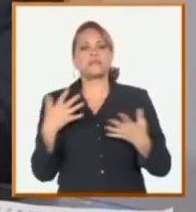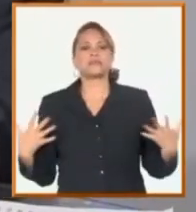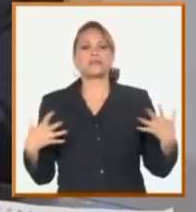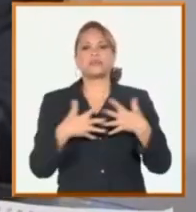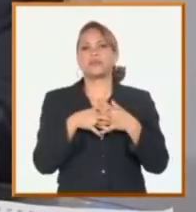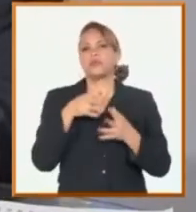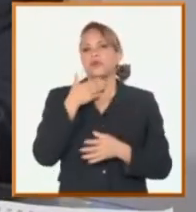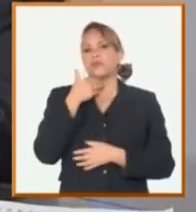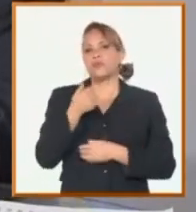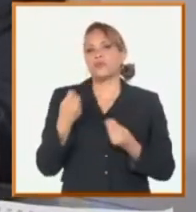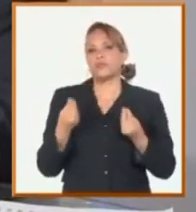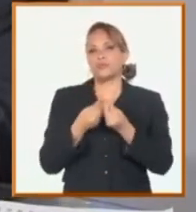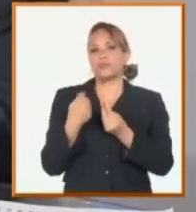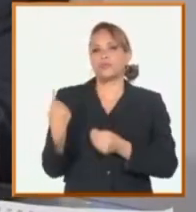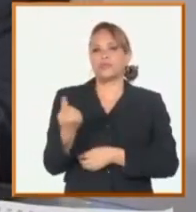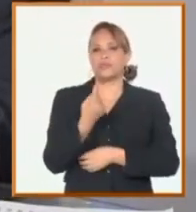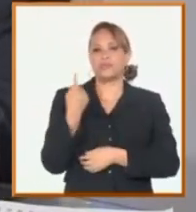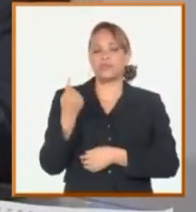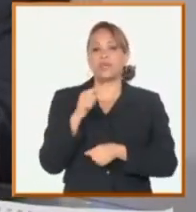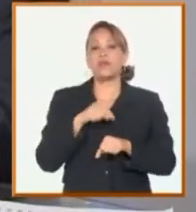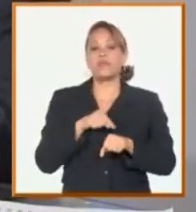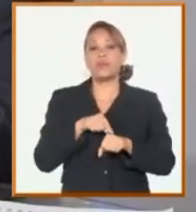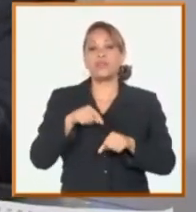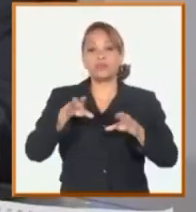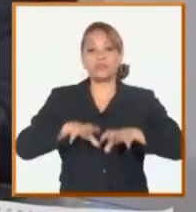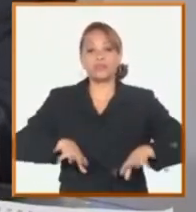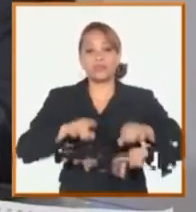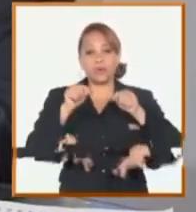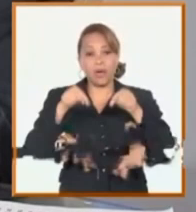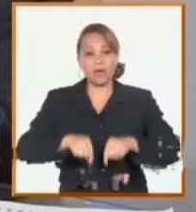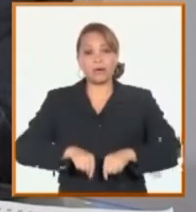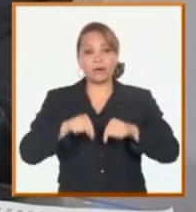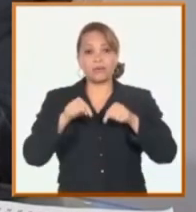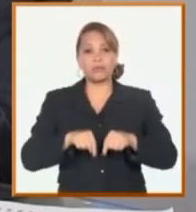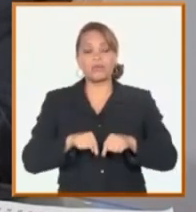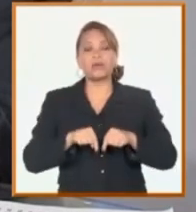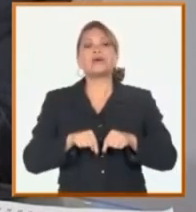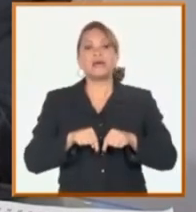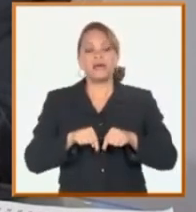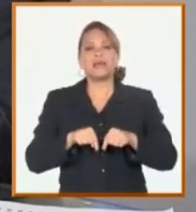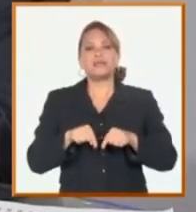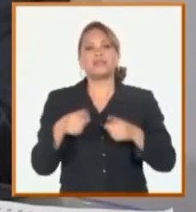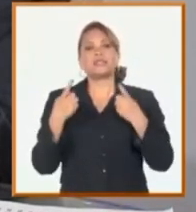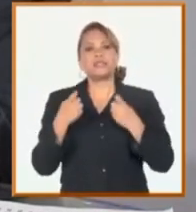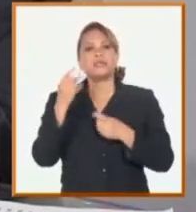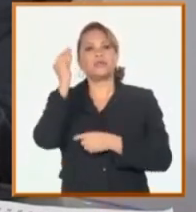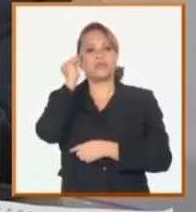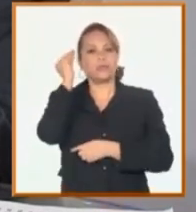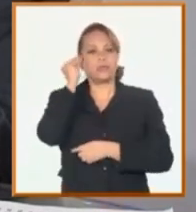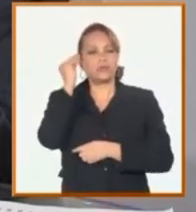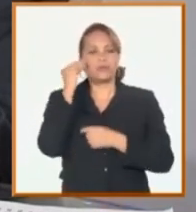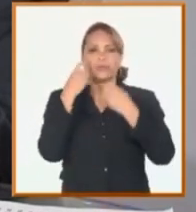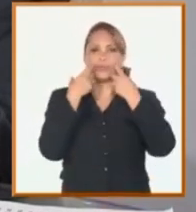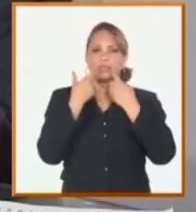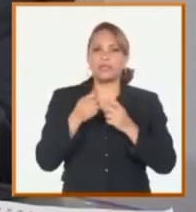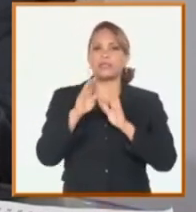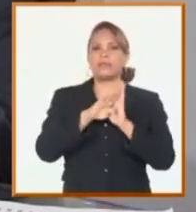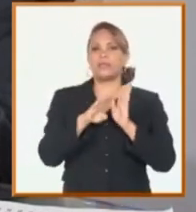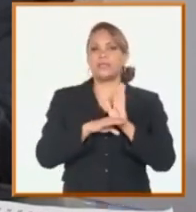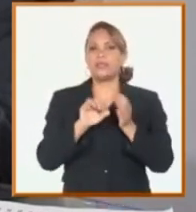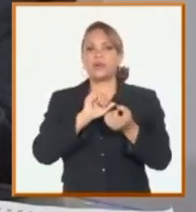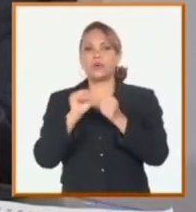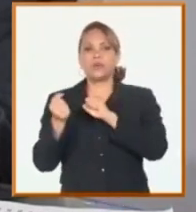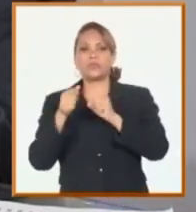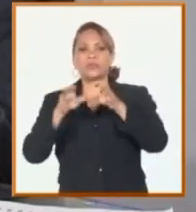con nosotros. Este momento en el que estamos hoy, este momento, lleva una comprensión objetiva, lleva medidas ajustadas al